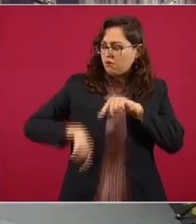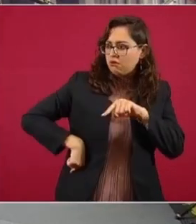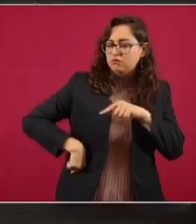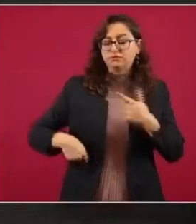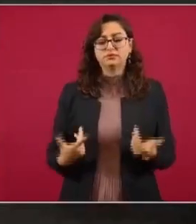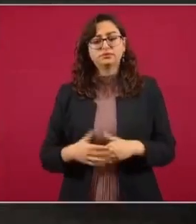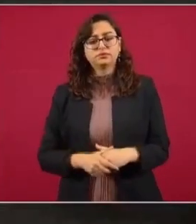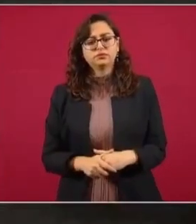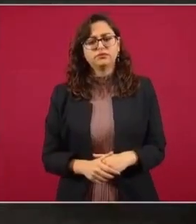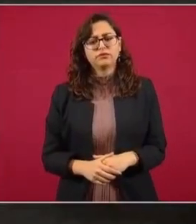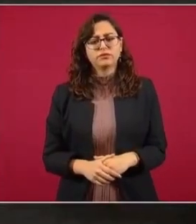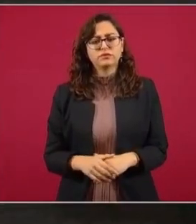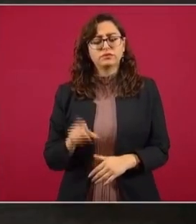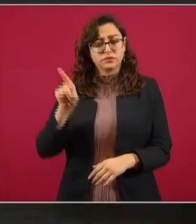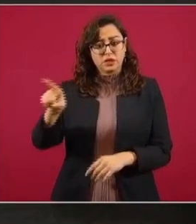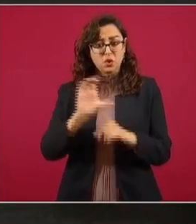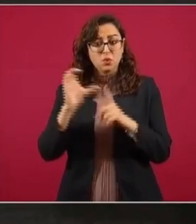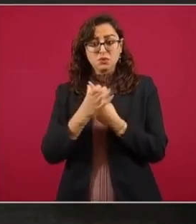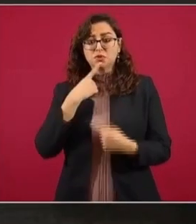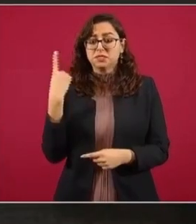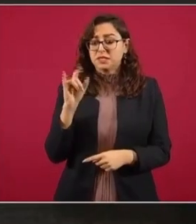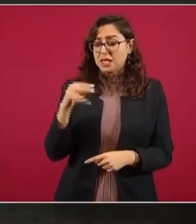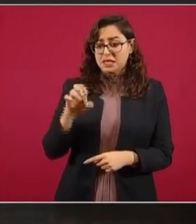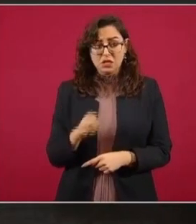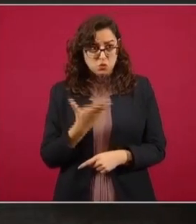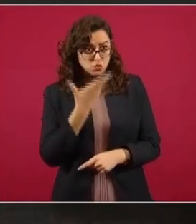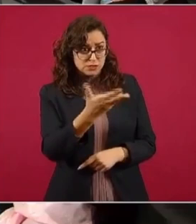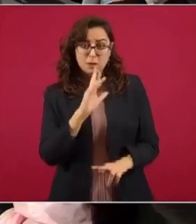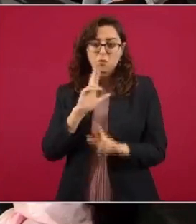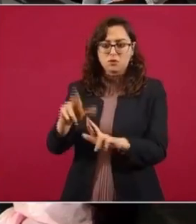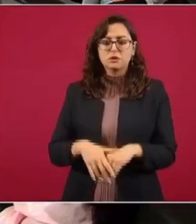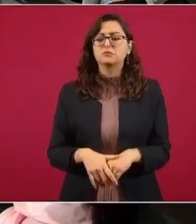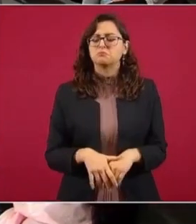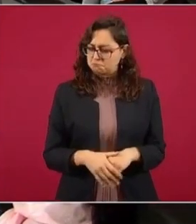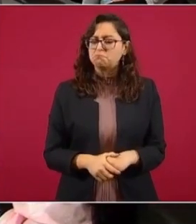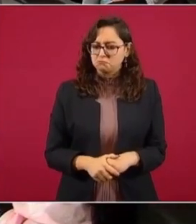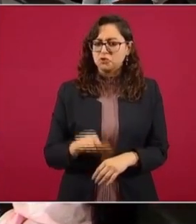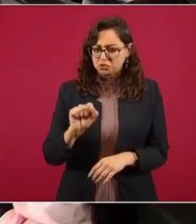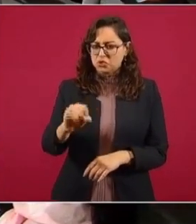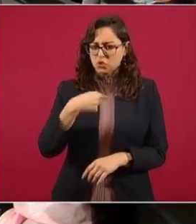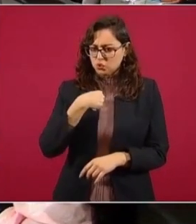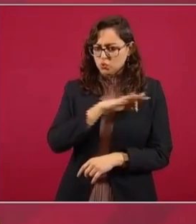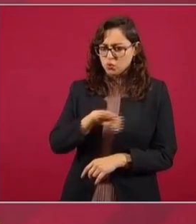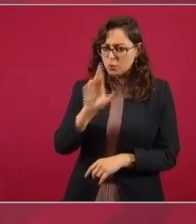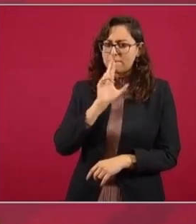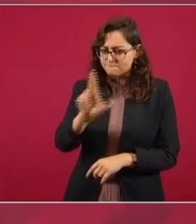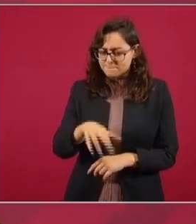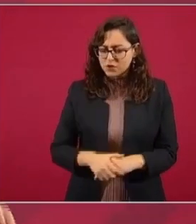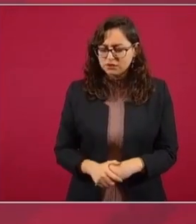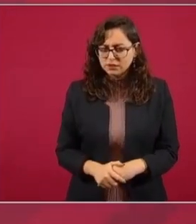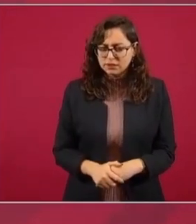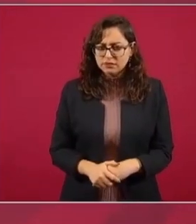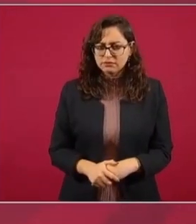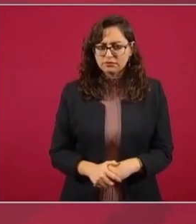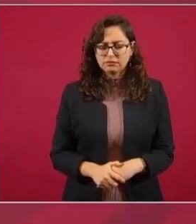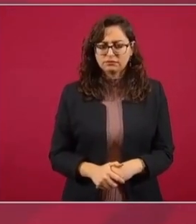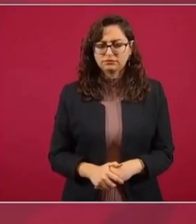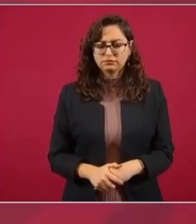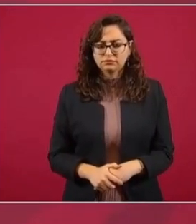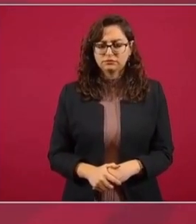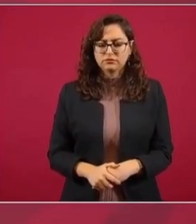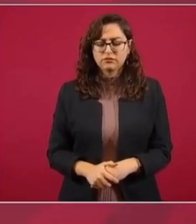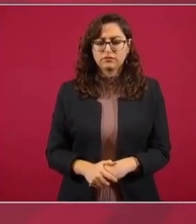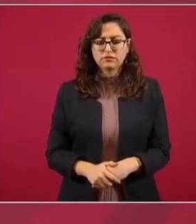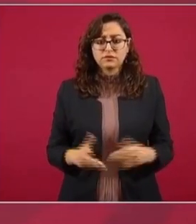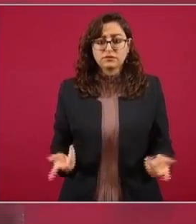manera formal a este llamado que hacen en la Comisión de Quejas del INE? Sí, en ese sentido, de que hay una oposición